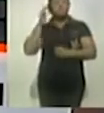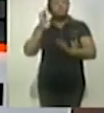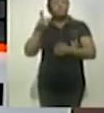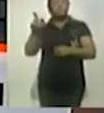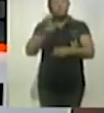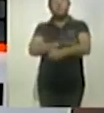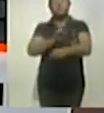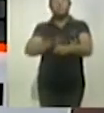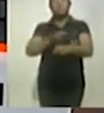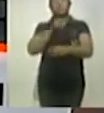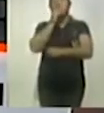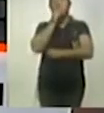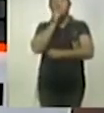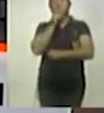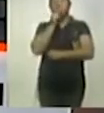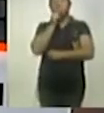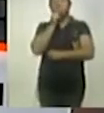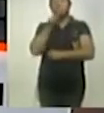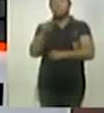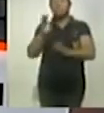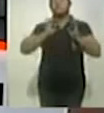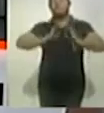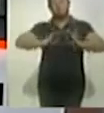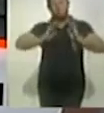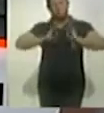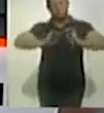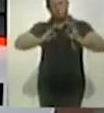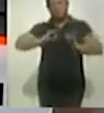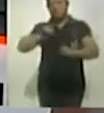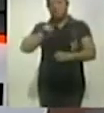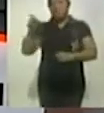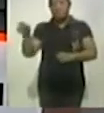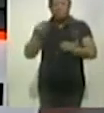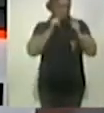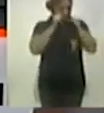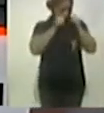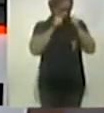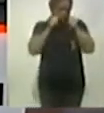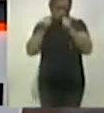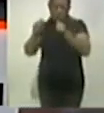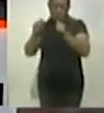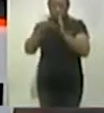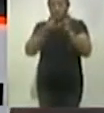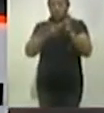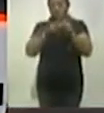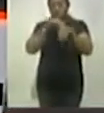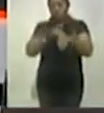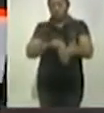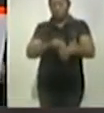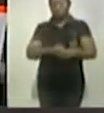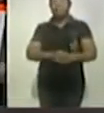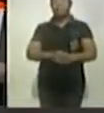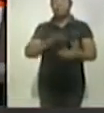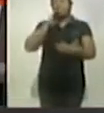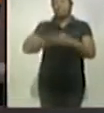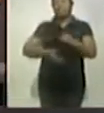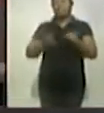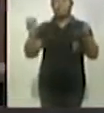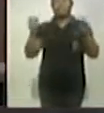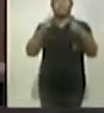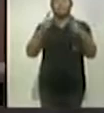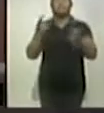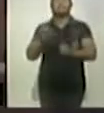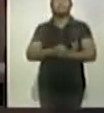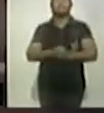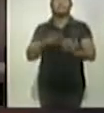coordinador de protección civil, mantener la calma, ellos van a estar muy pendientes y con los protocolos activados. Hasta aquí la información, despedimos a la maestra